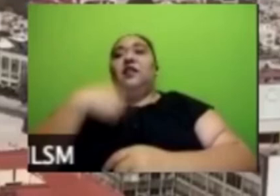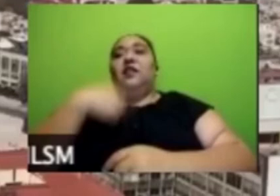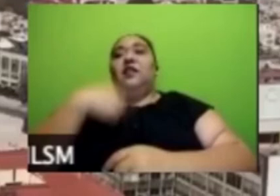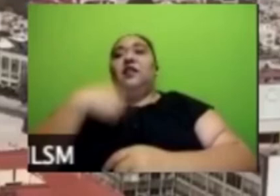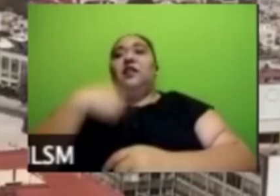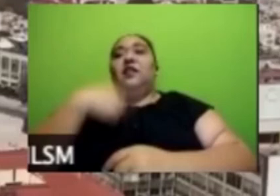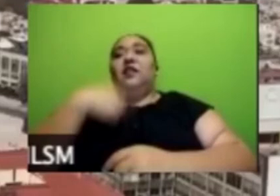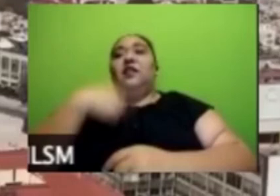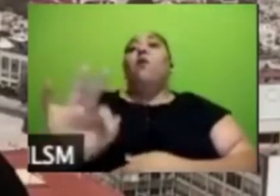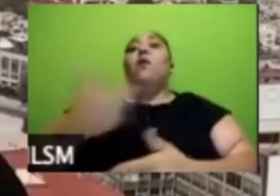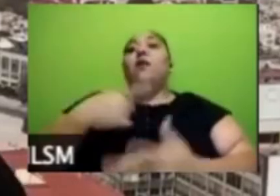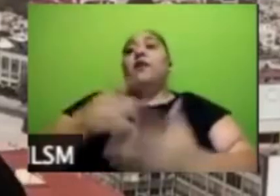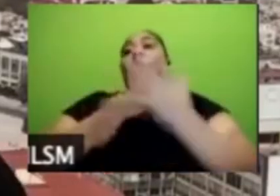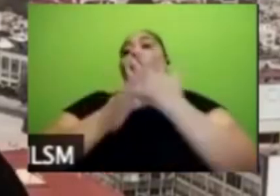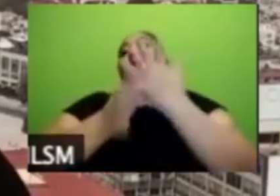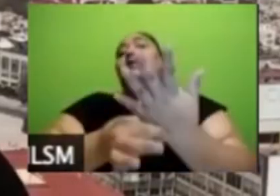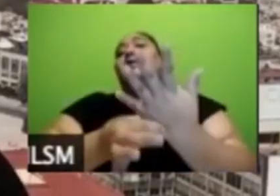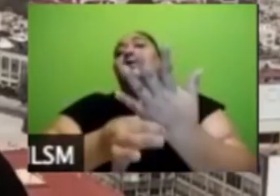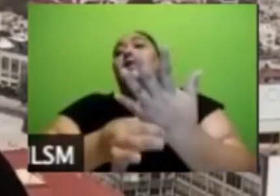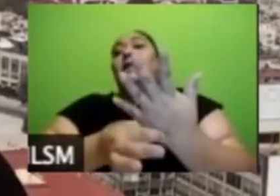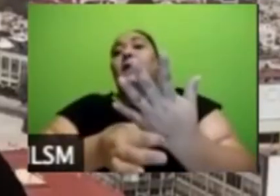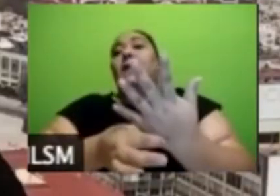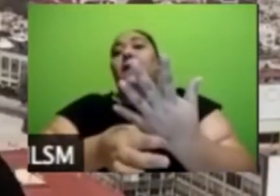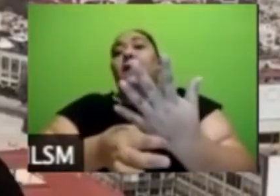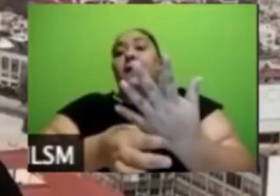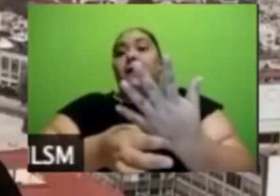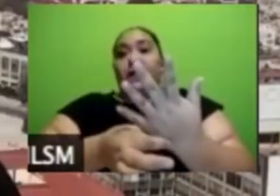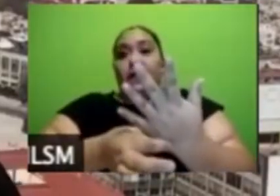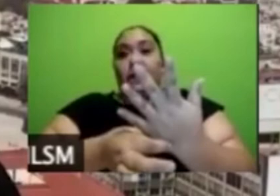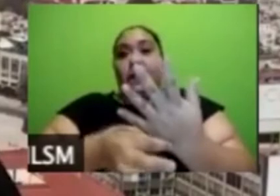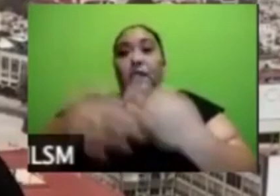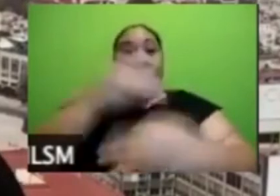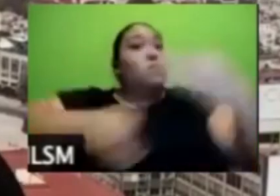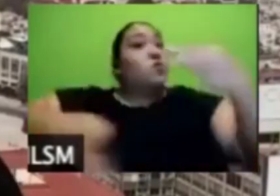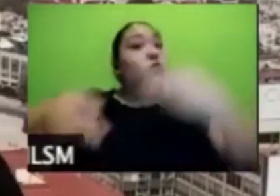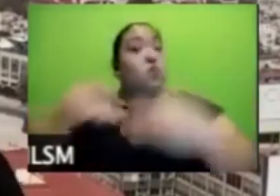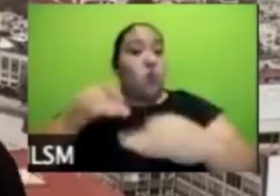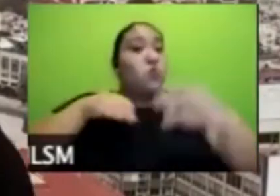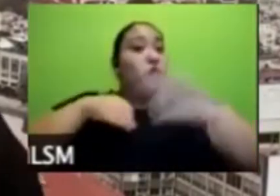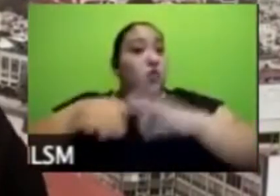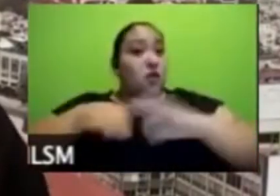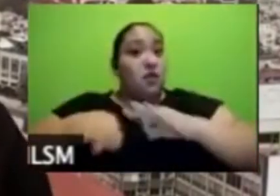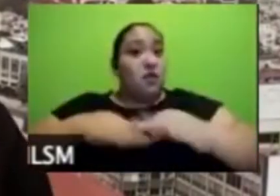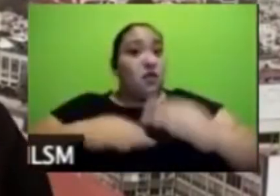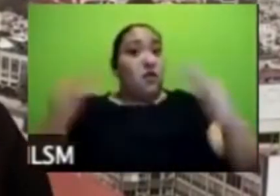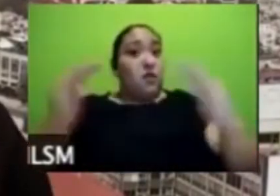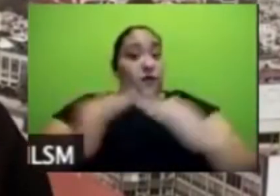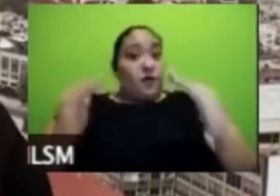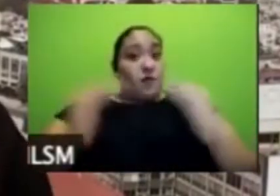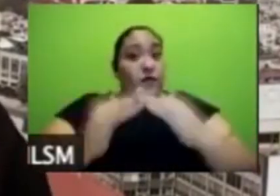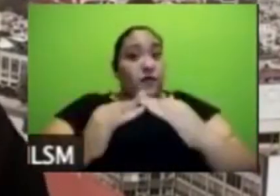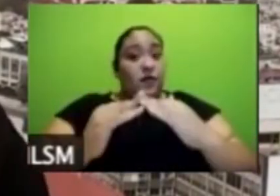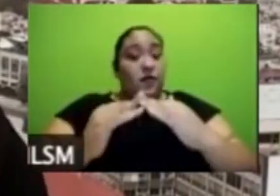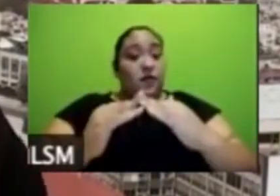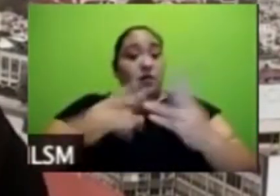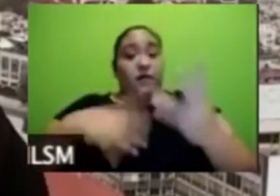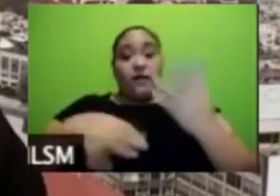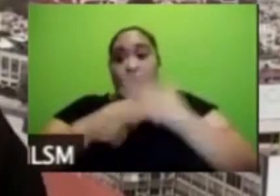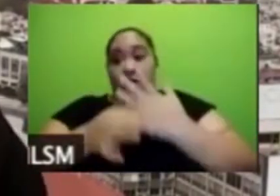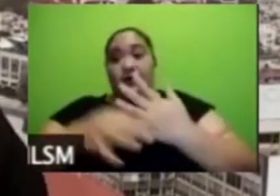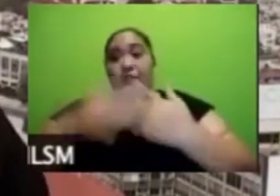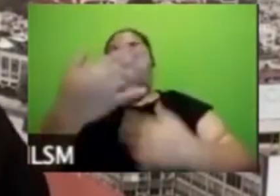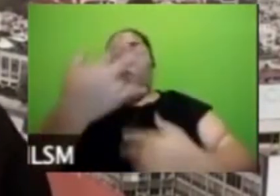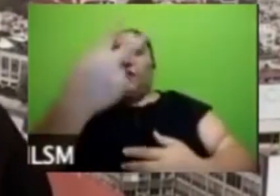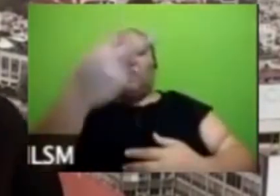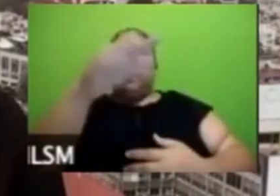dice que bueno el trabajo en casa 56% dice cuando acabe esto va a haber más trabajo en